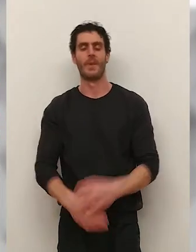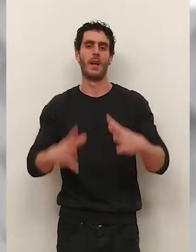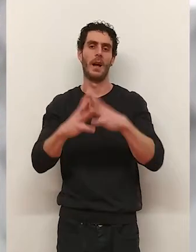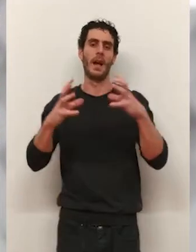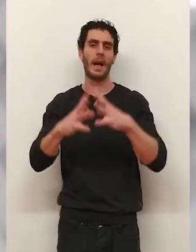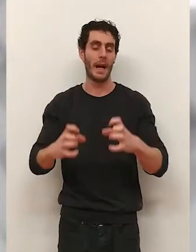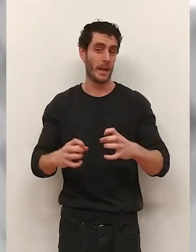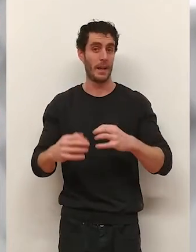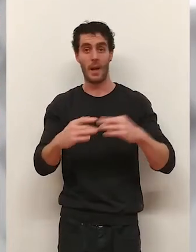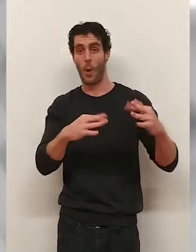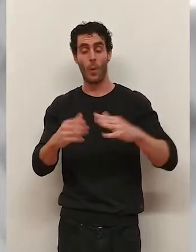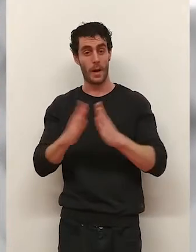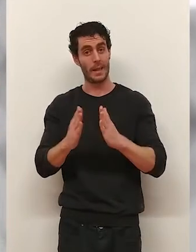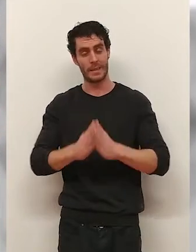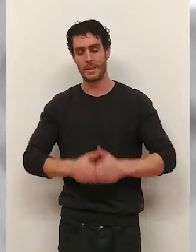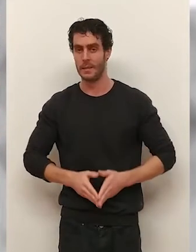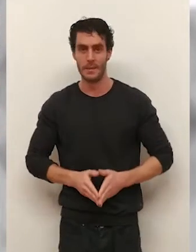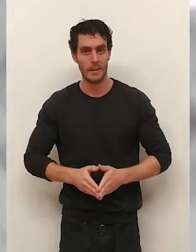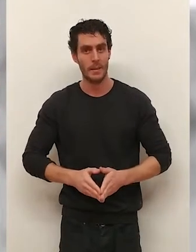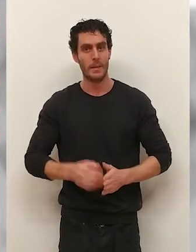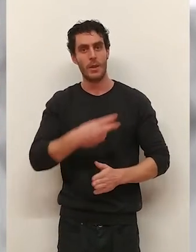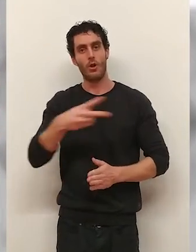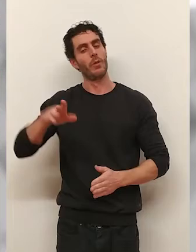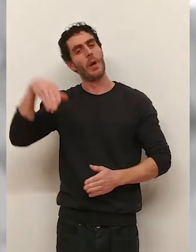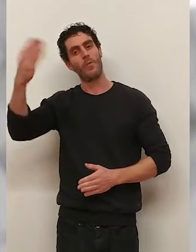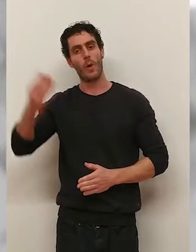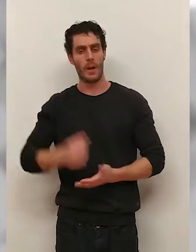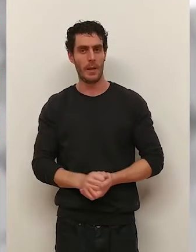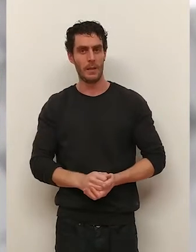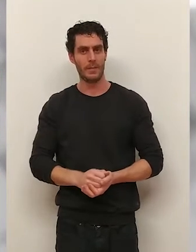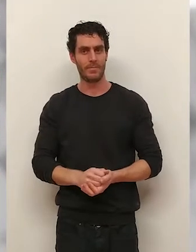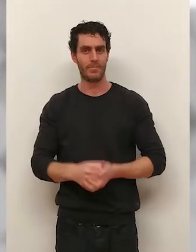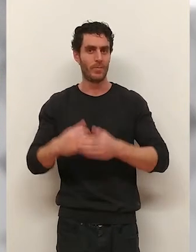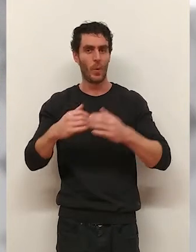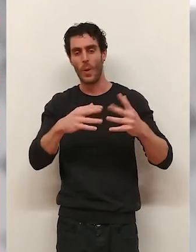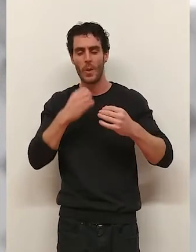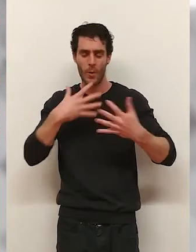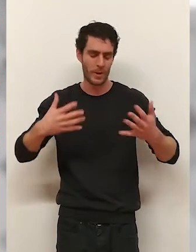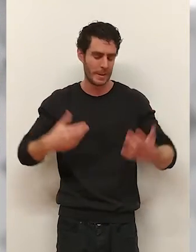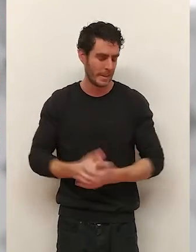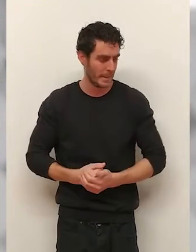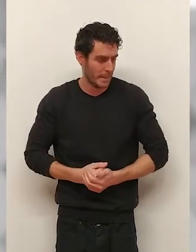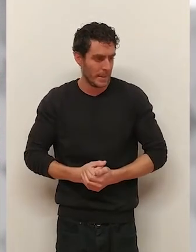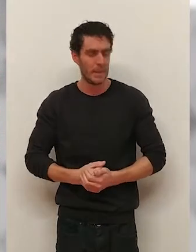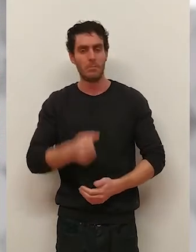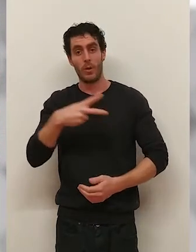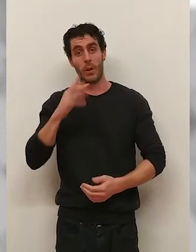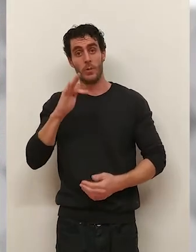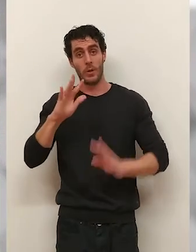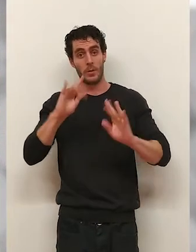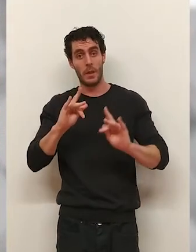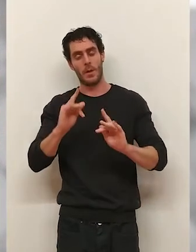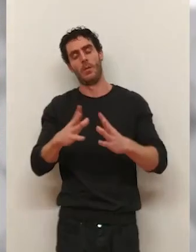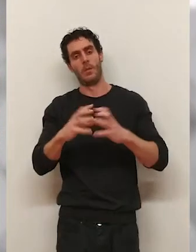Con ganas de jugar en casa, como dices, dos semanas fuera, en el exilio, pero, bueno, con buenos